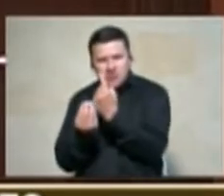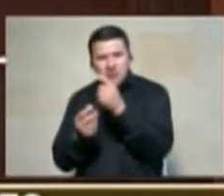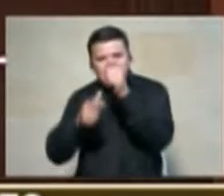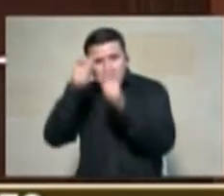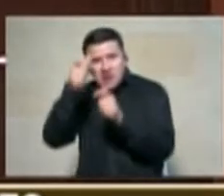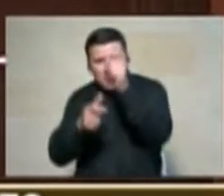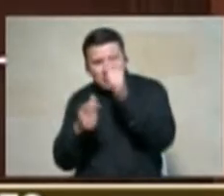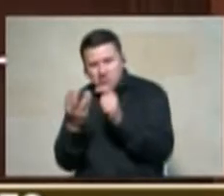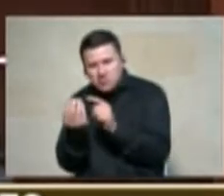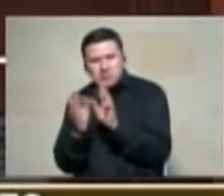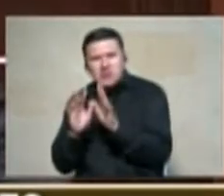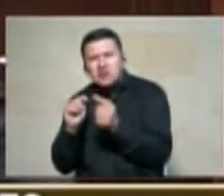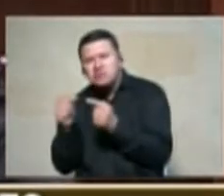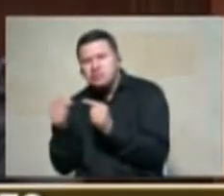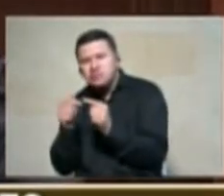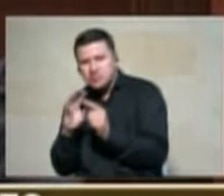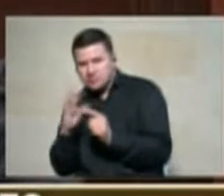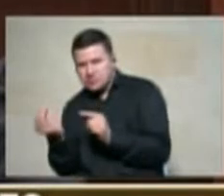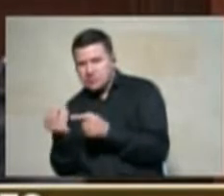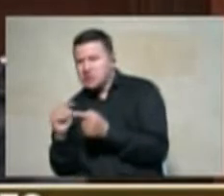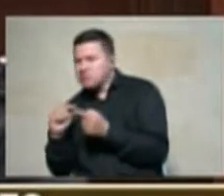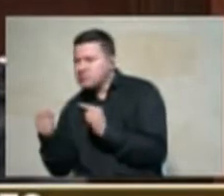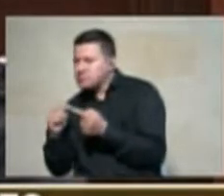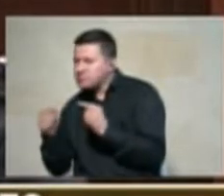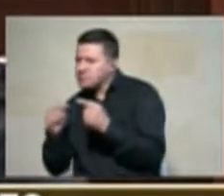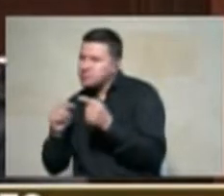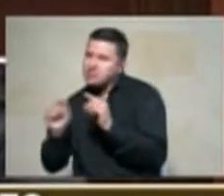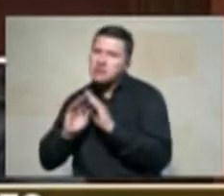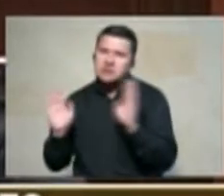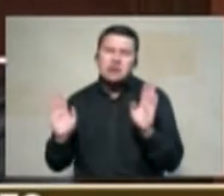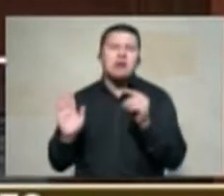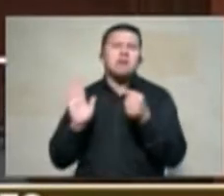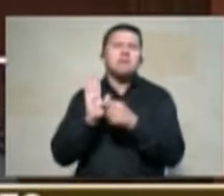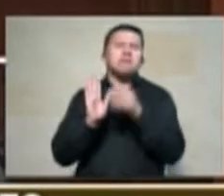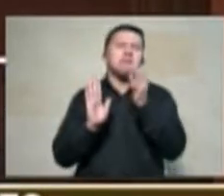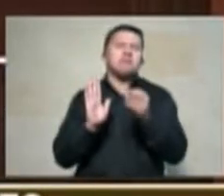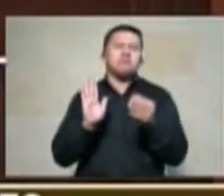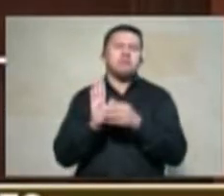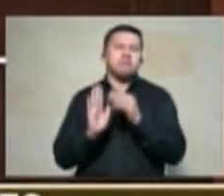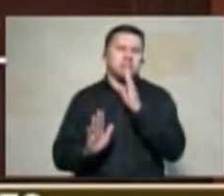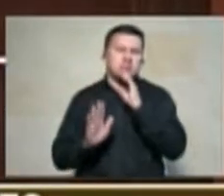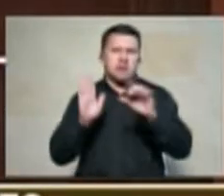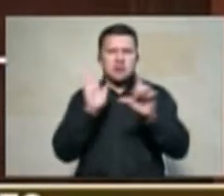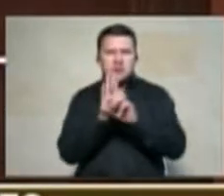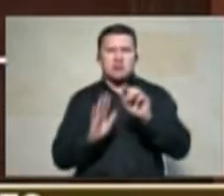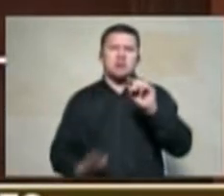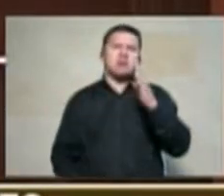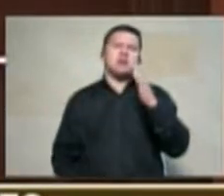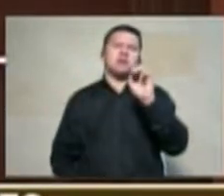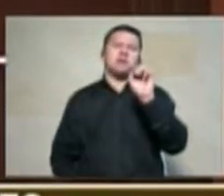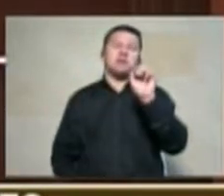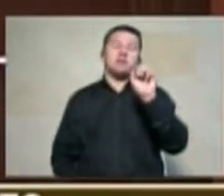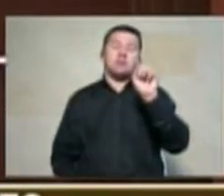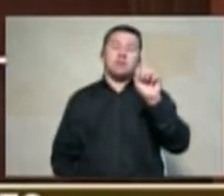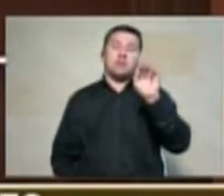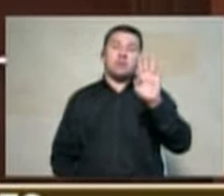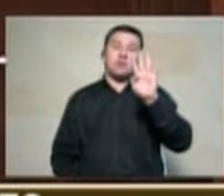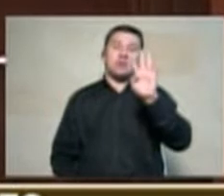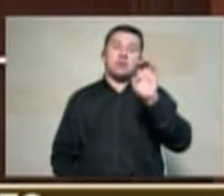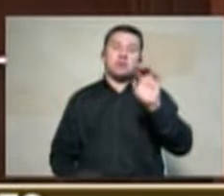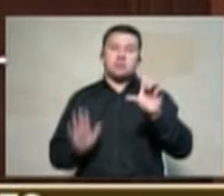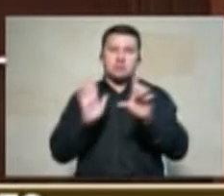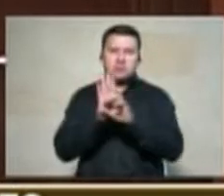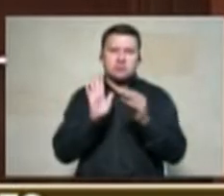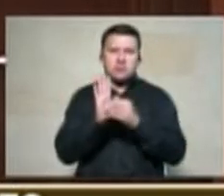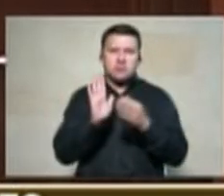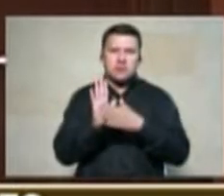los rasgos característicos de la ley 1448 y algunas preocupaciones que sobre el particular existían desde